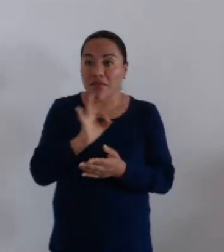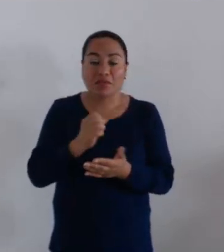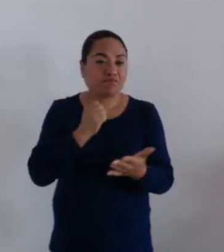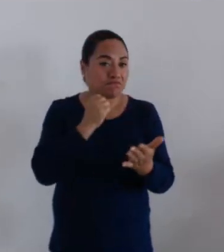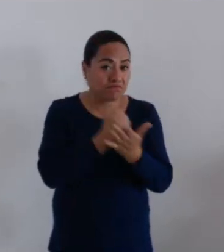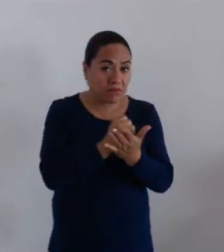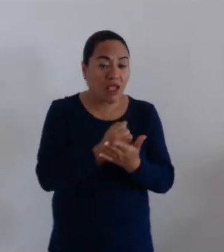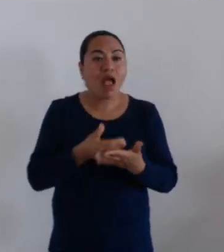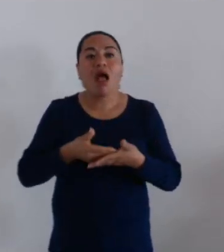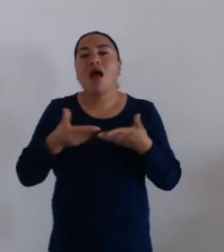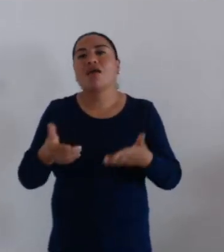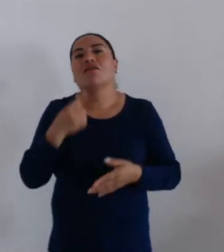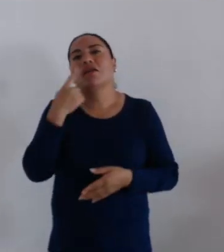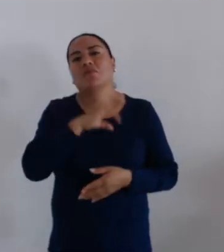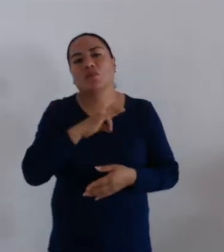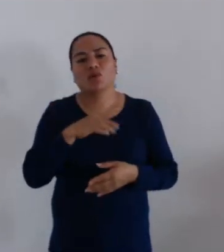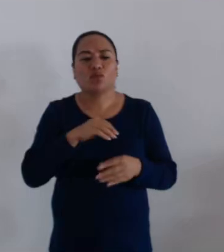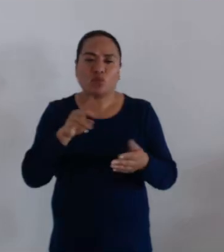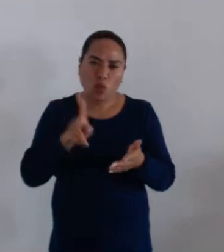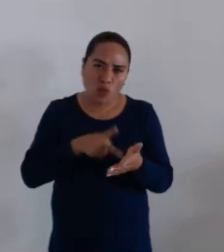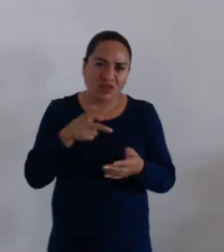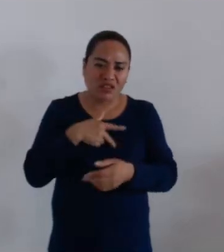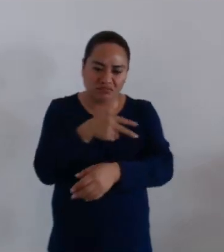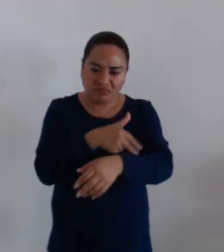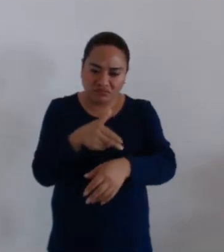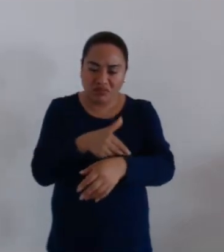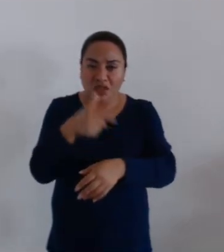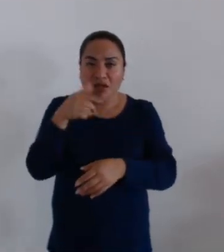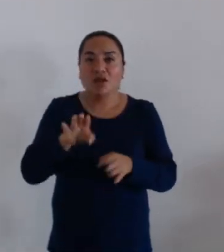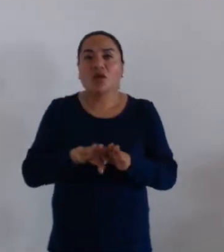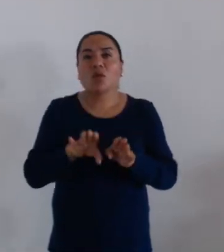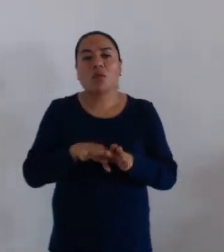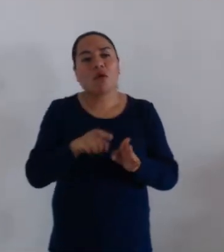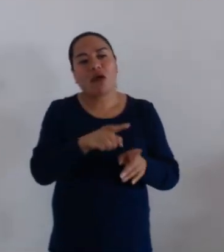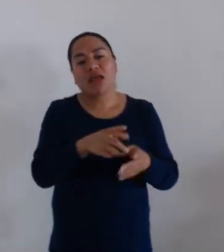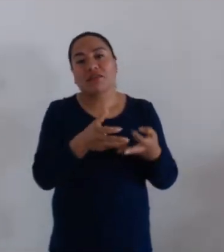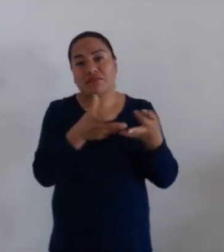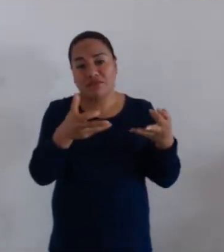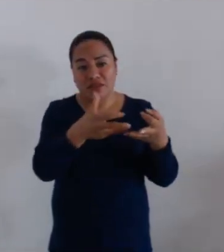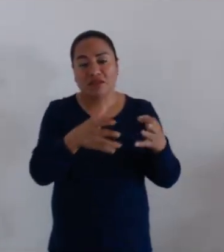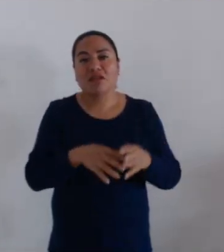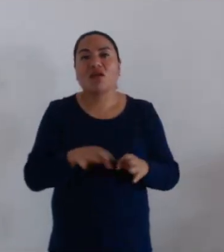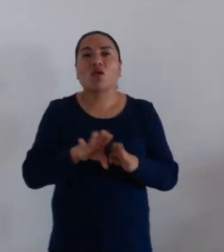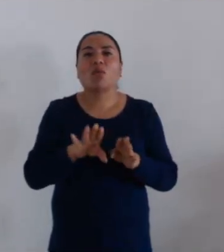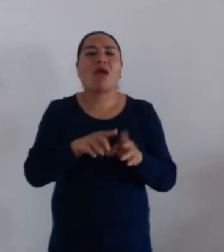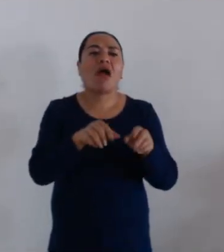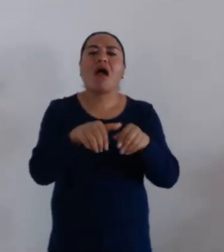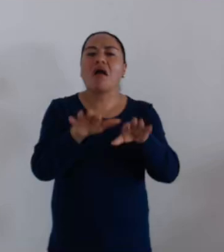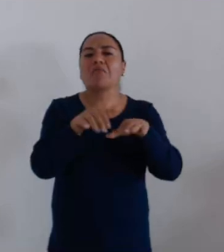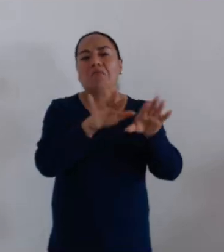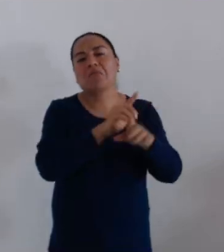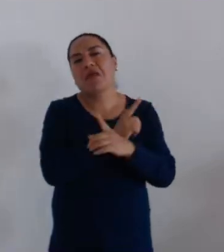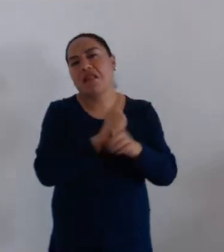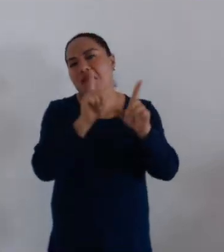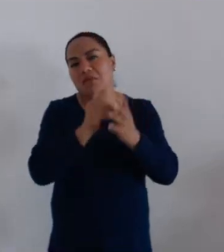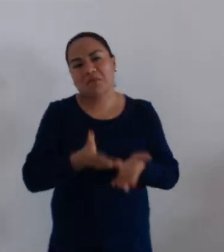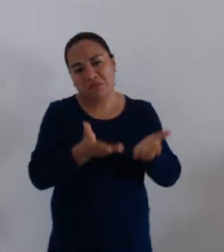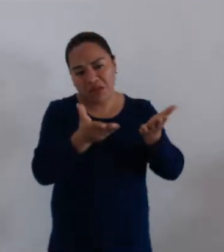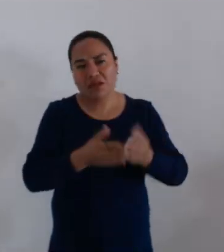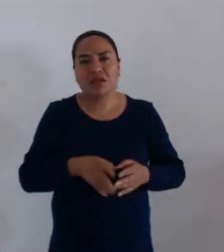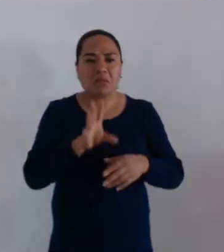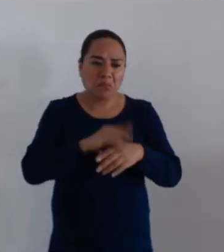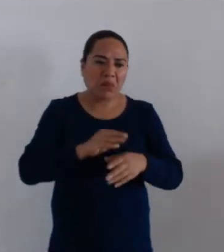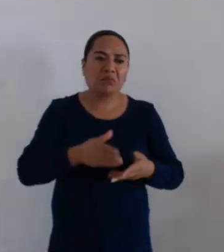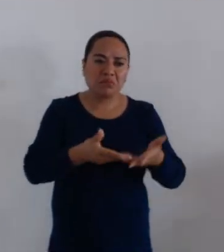coadyuvaremos a que no sea una especie de soltar ataduras, sino más bien de tener